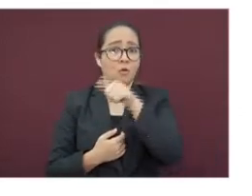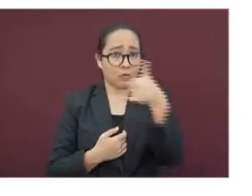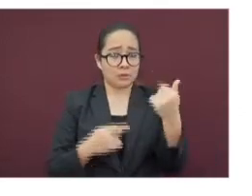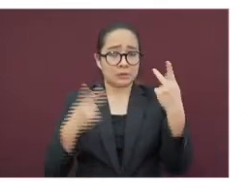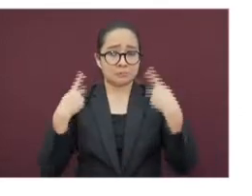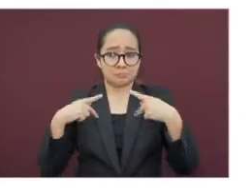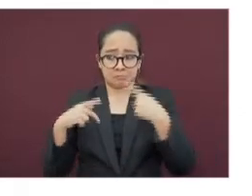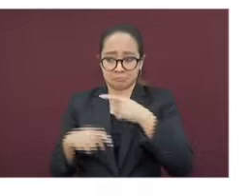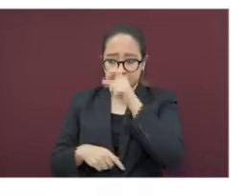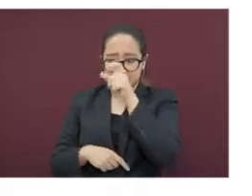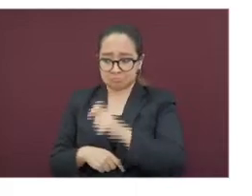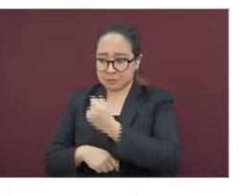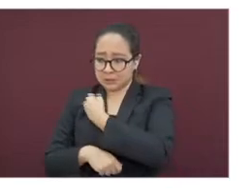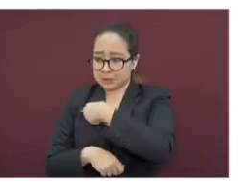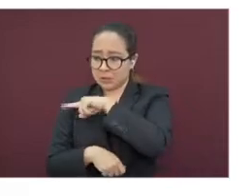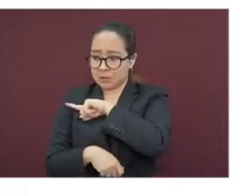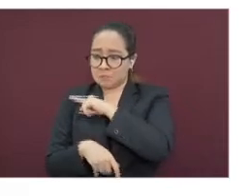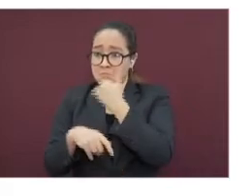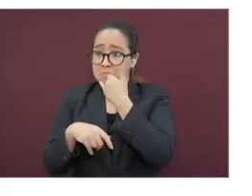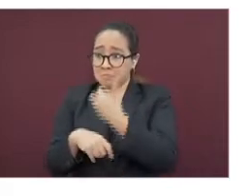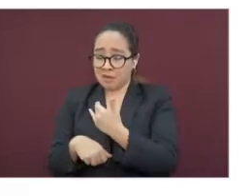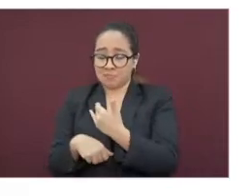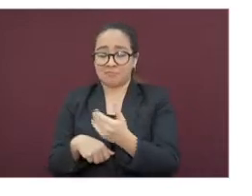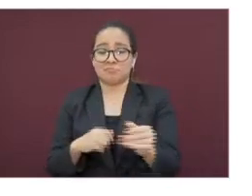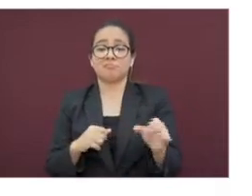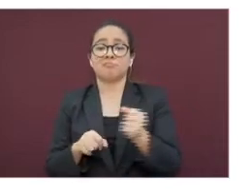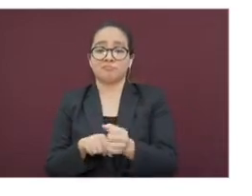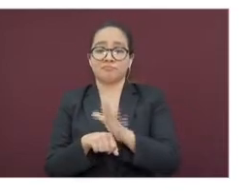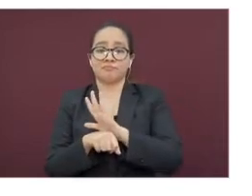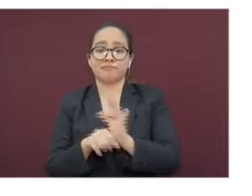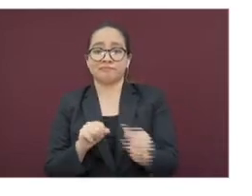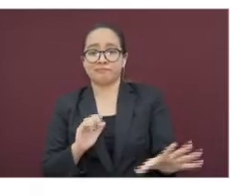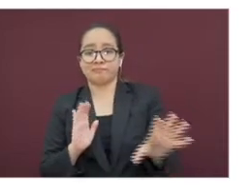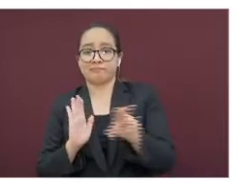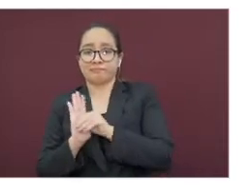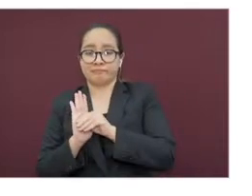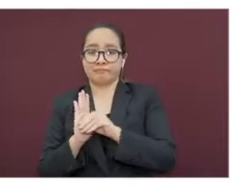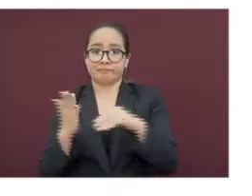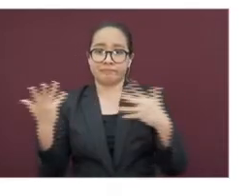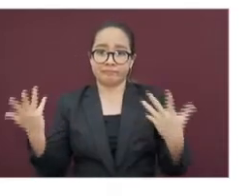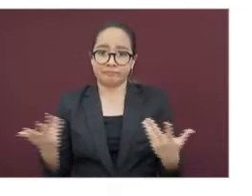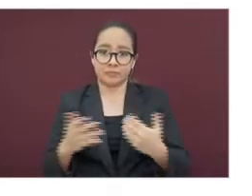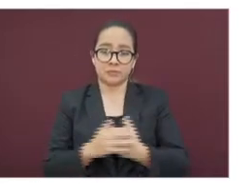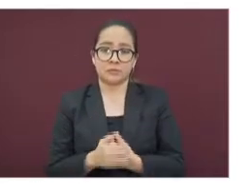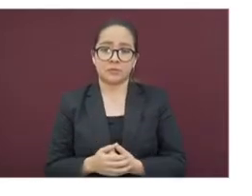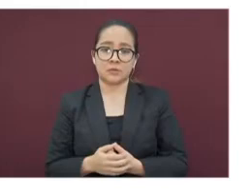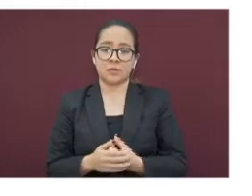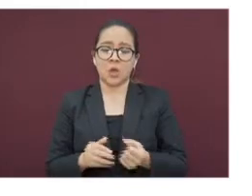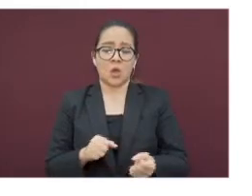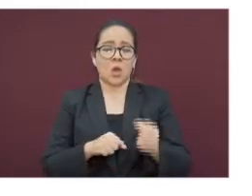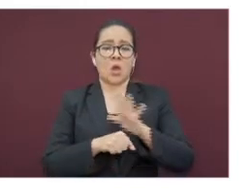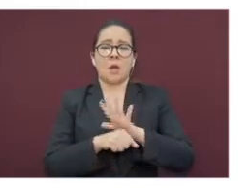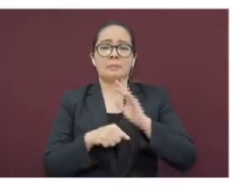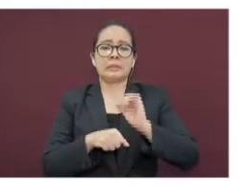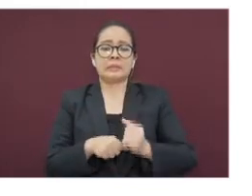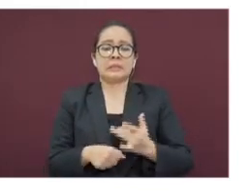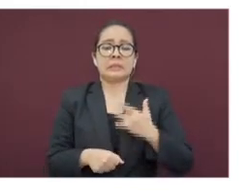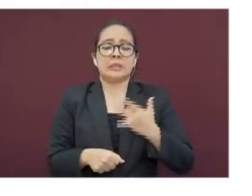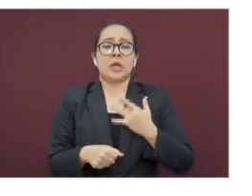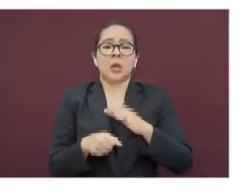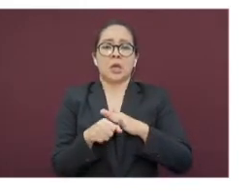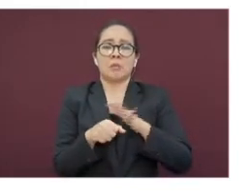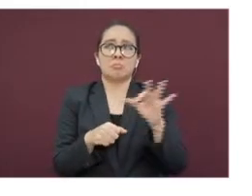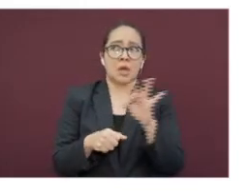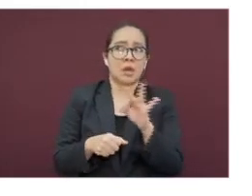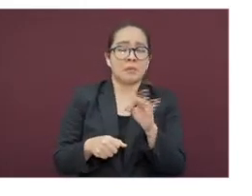dado en pacientes aparentemente sin ningún factor de riesgo. Los síntomas que produce COVID-19 pueden ser